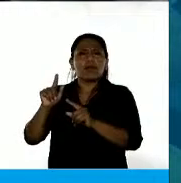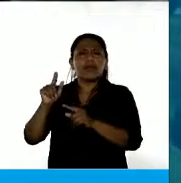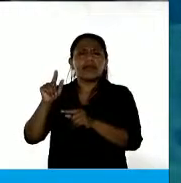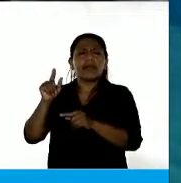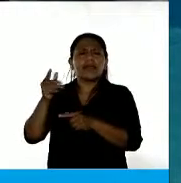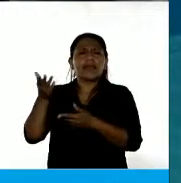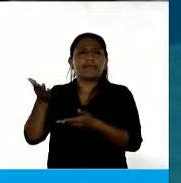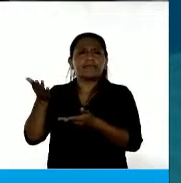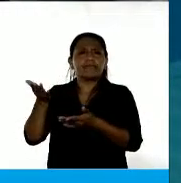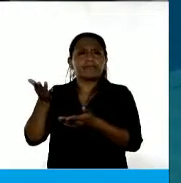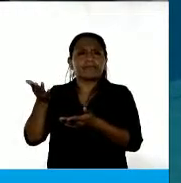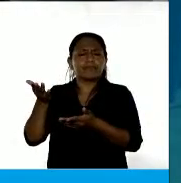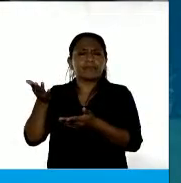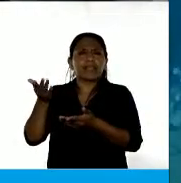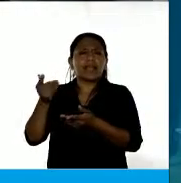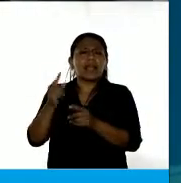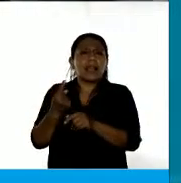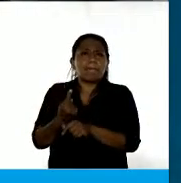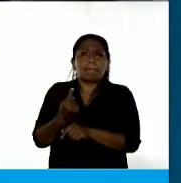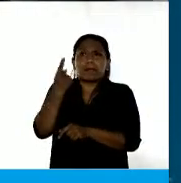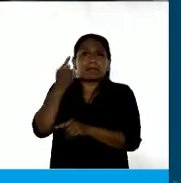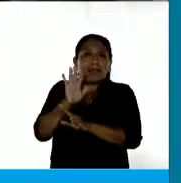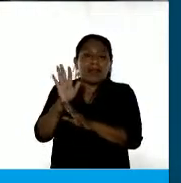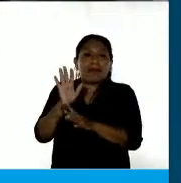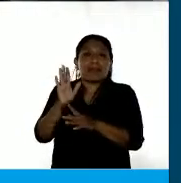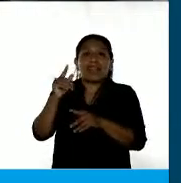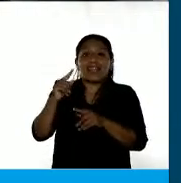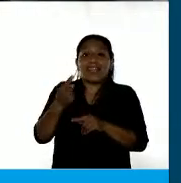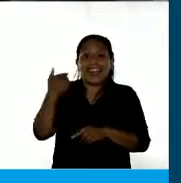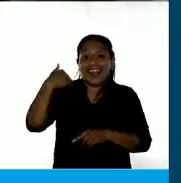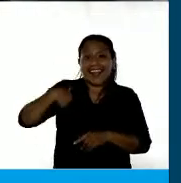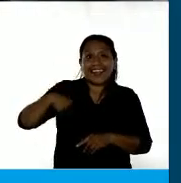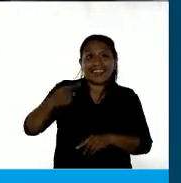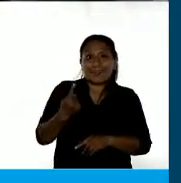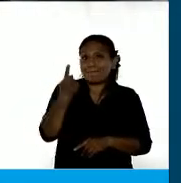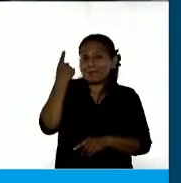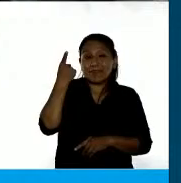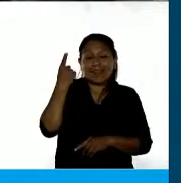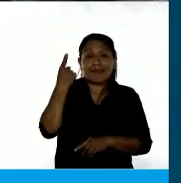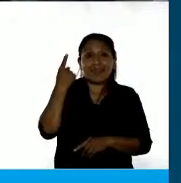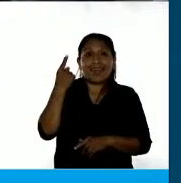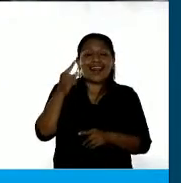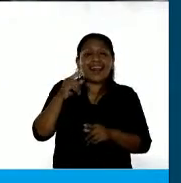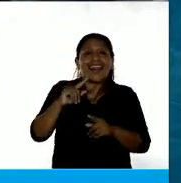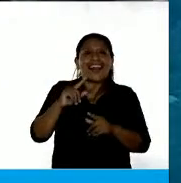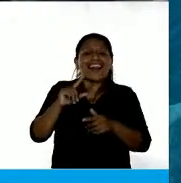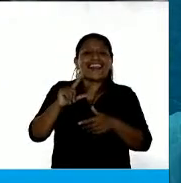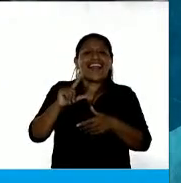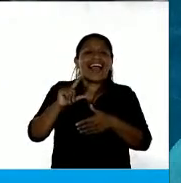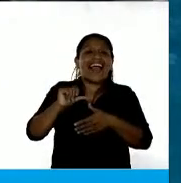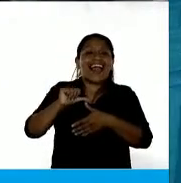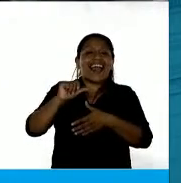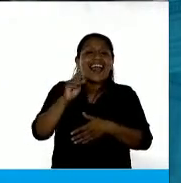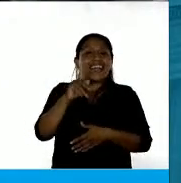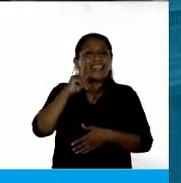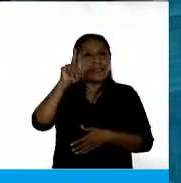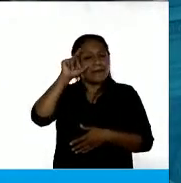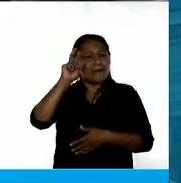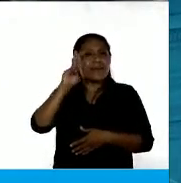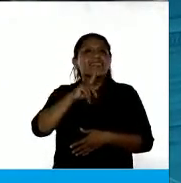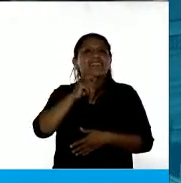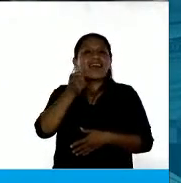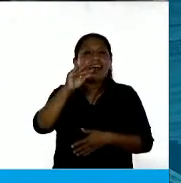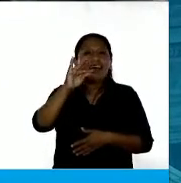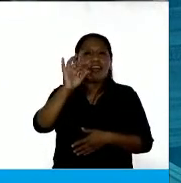la primera vez que se juega en Argentina la Libertadores de Fútbol Femenino. Digo,